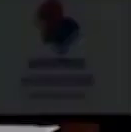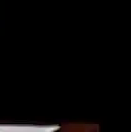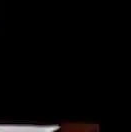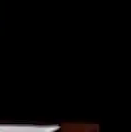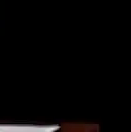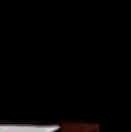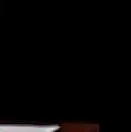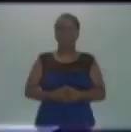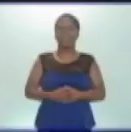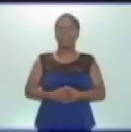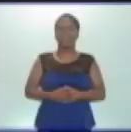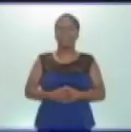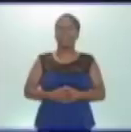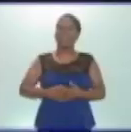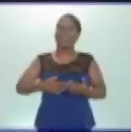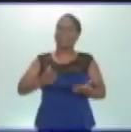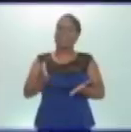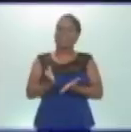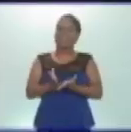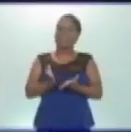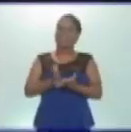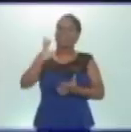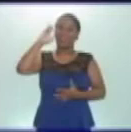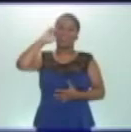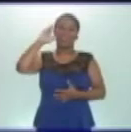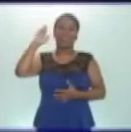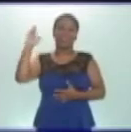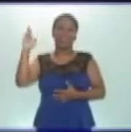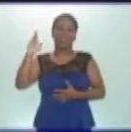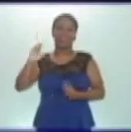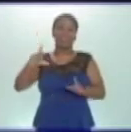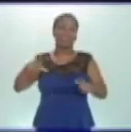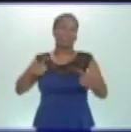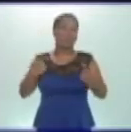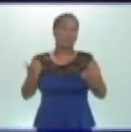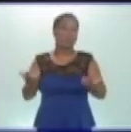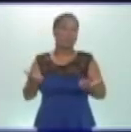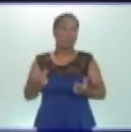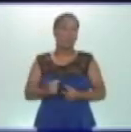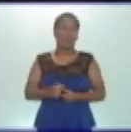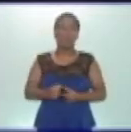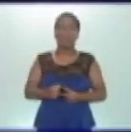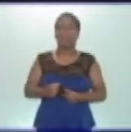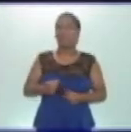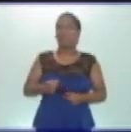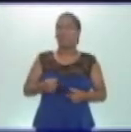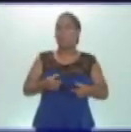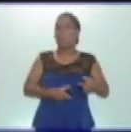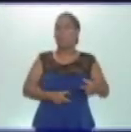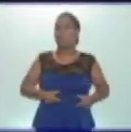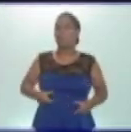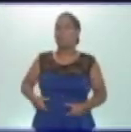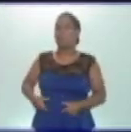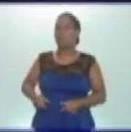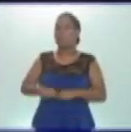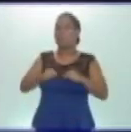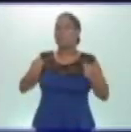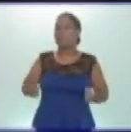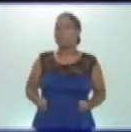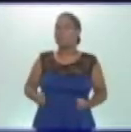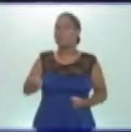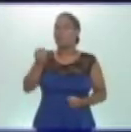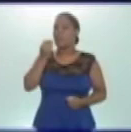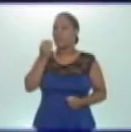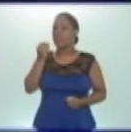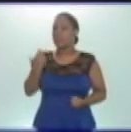Mis estudiantes, recuerdan ustedes cuáles son los órganos del sistema digestivo, cuáles son sus relaciones